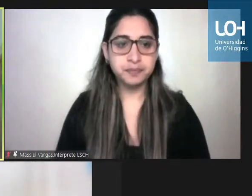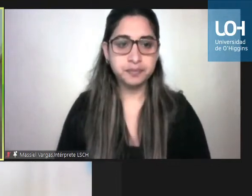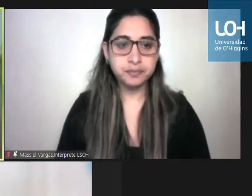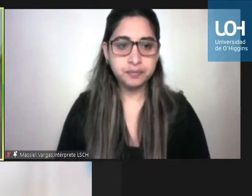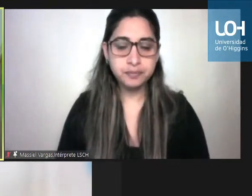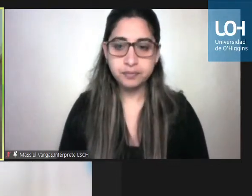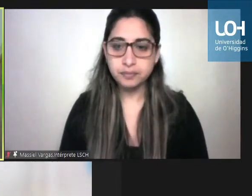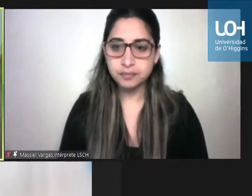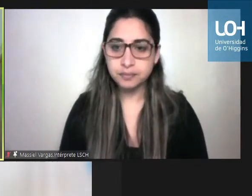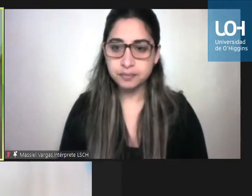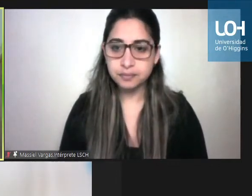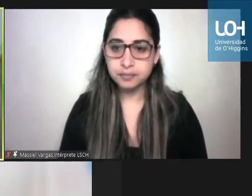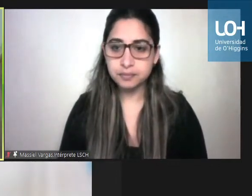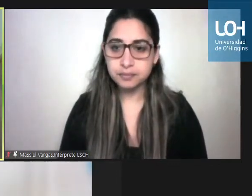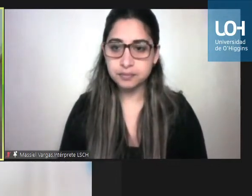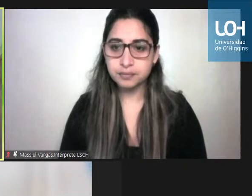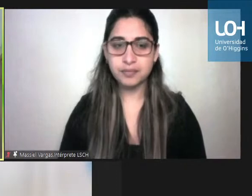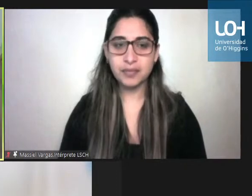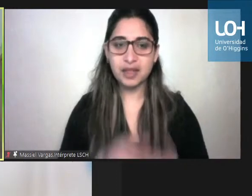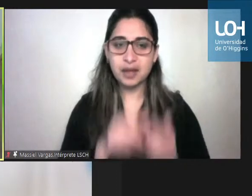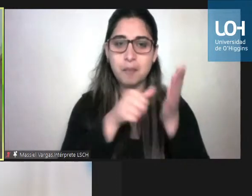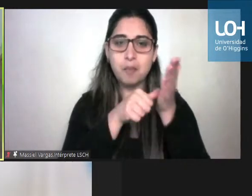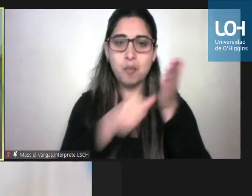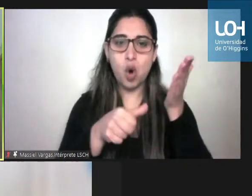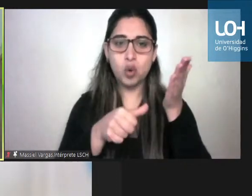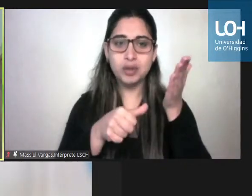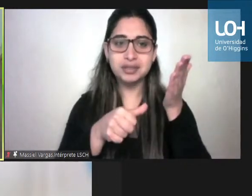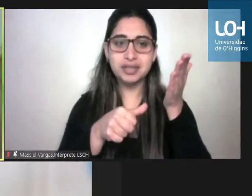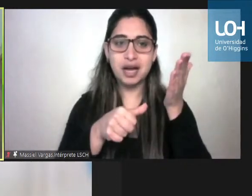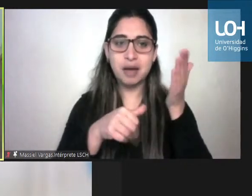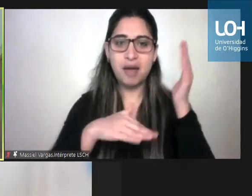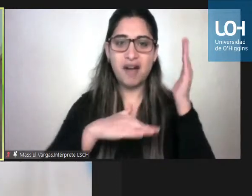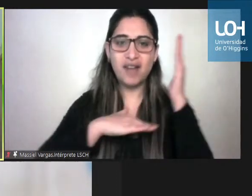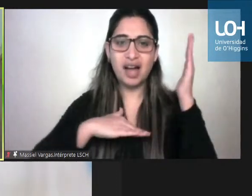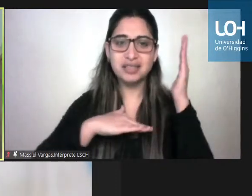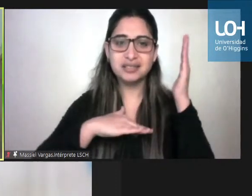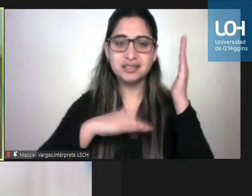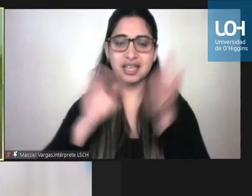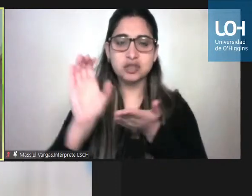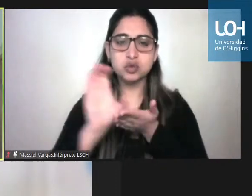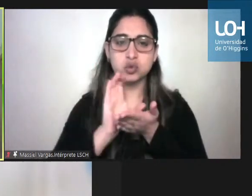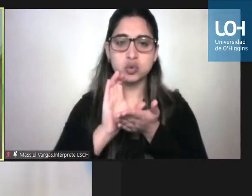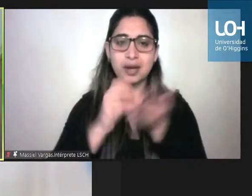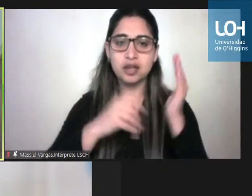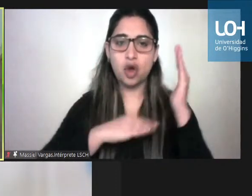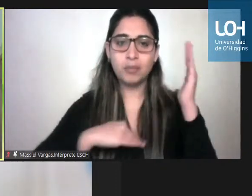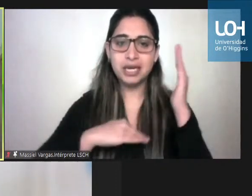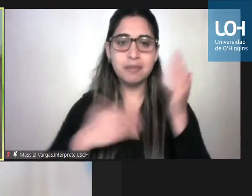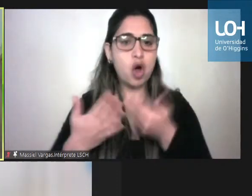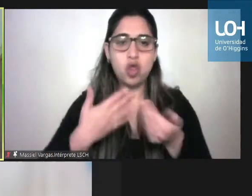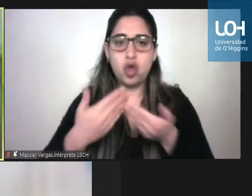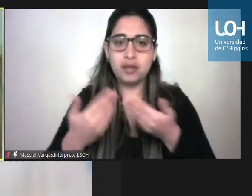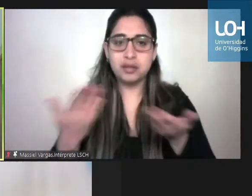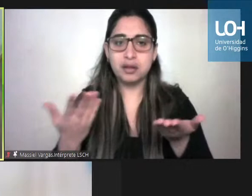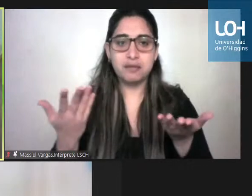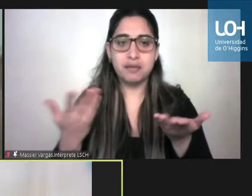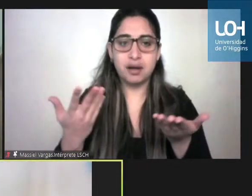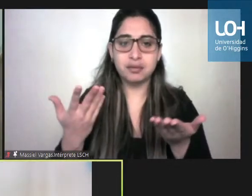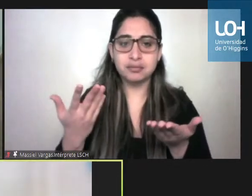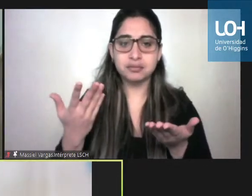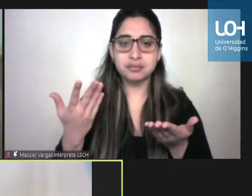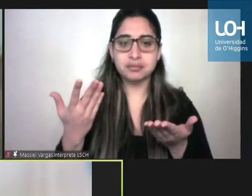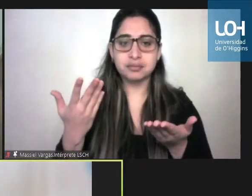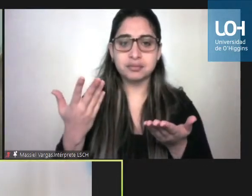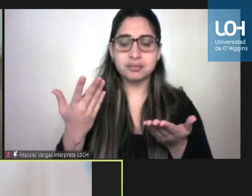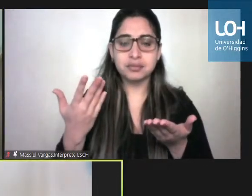se supone que la multa es como base del sueldo mínimo ¿dónde va esa multa? pregunta Gemma la